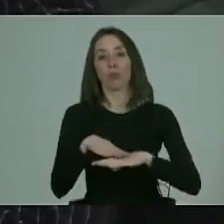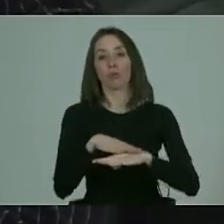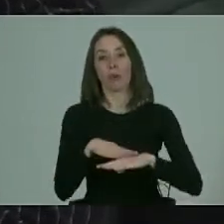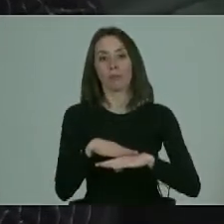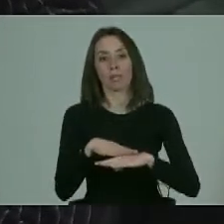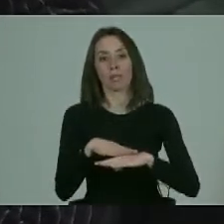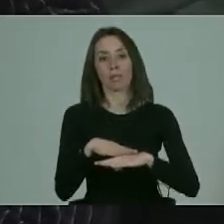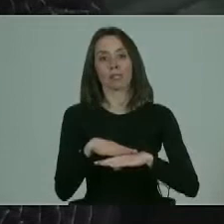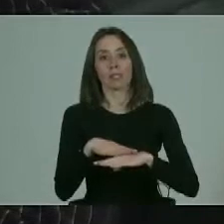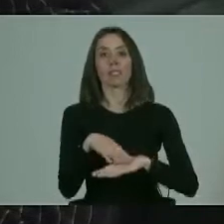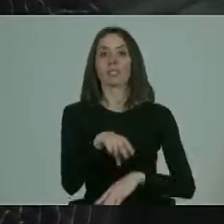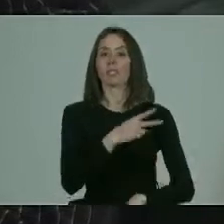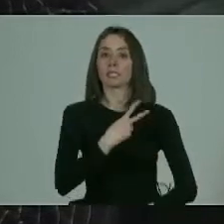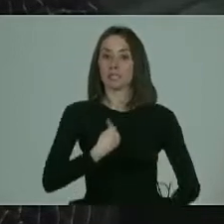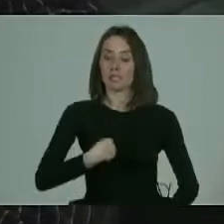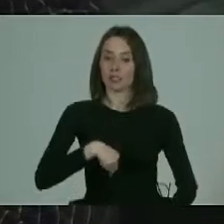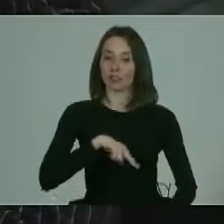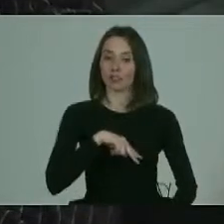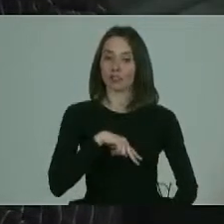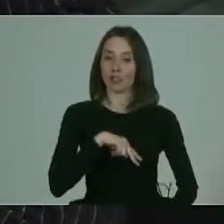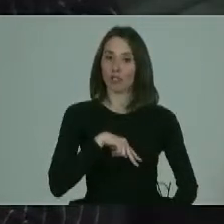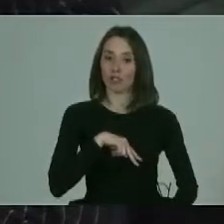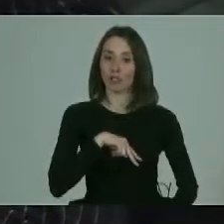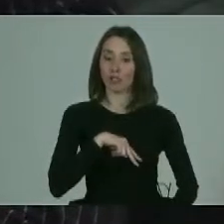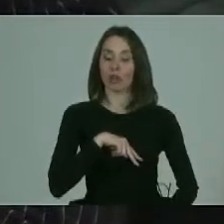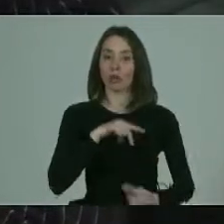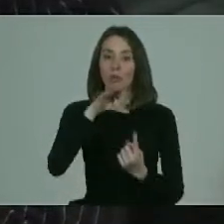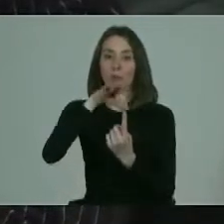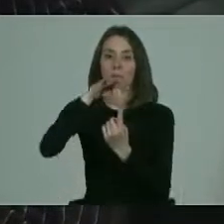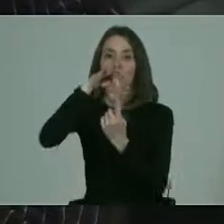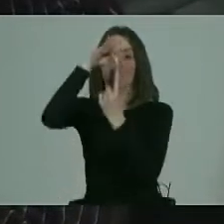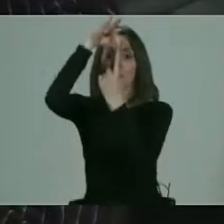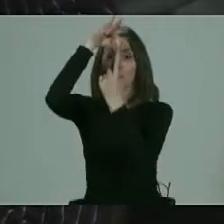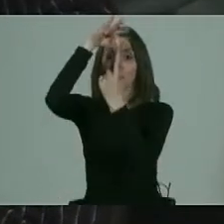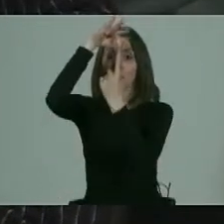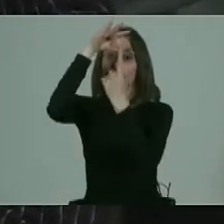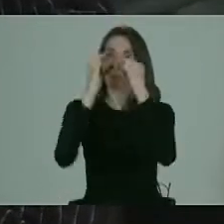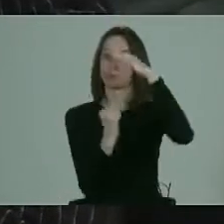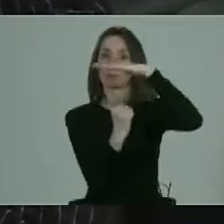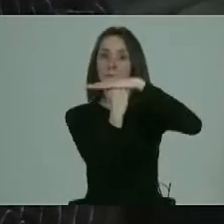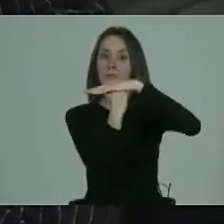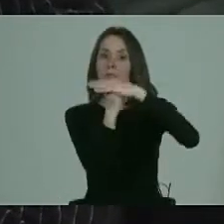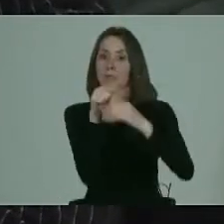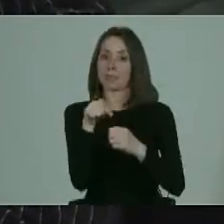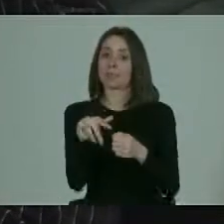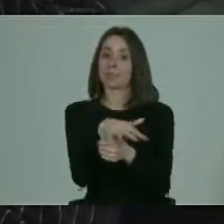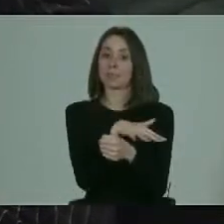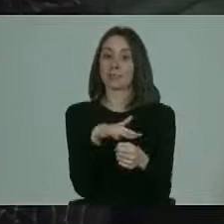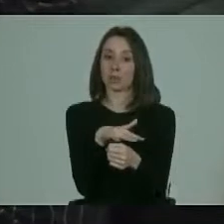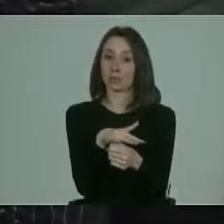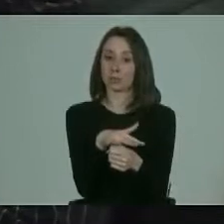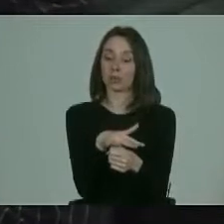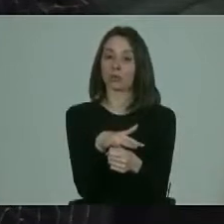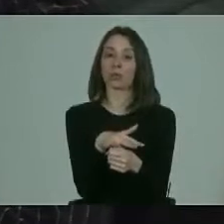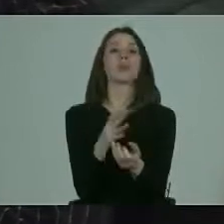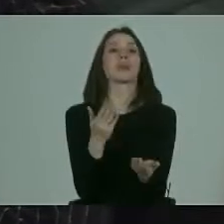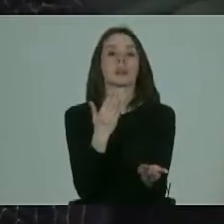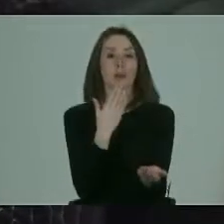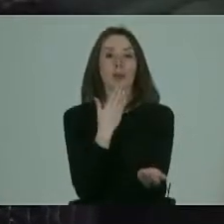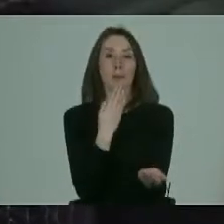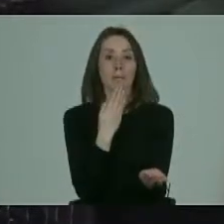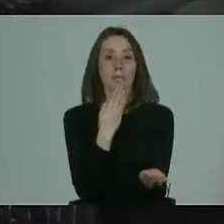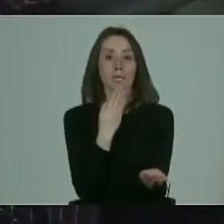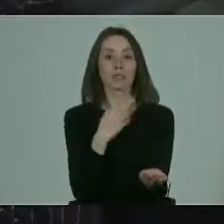creo que en la medida de que nos pongamos a nosotros como ejes de esta situación y de cierta forma también